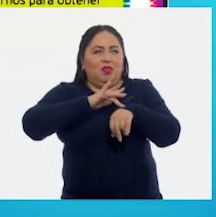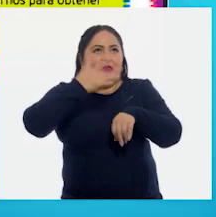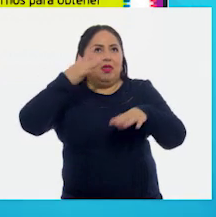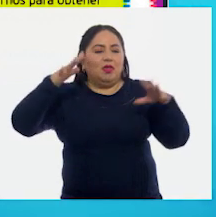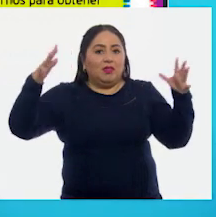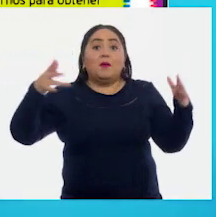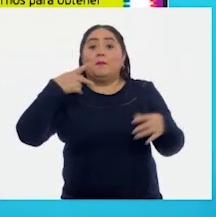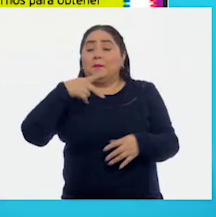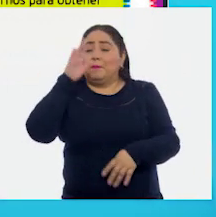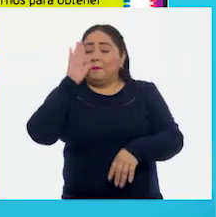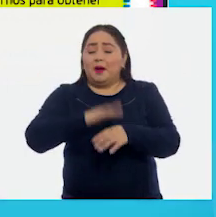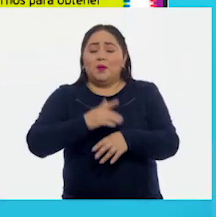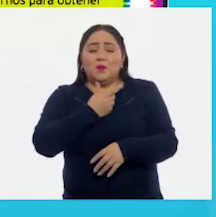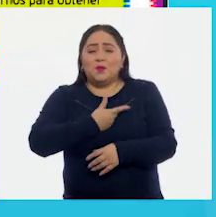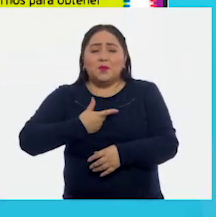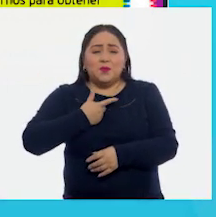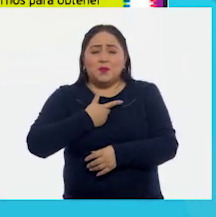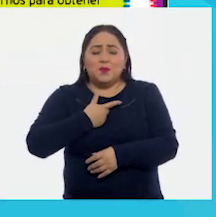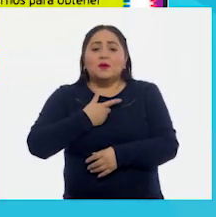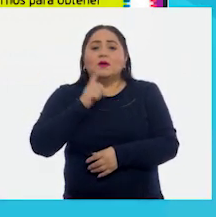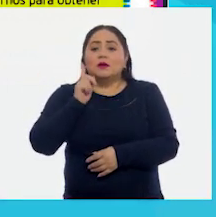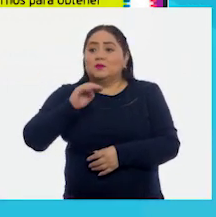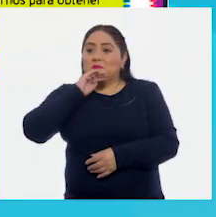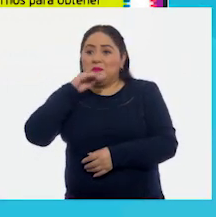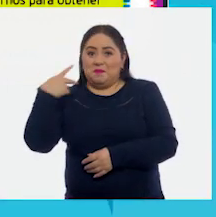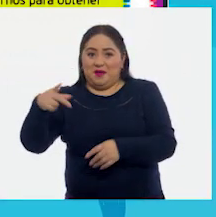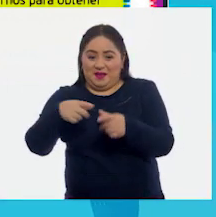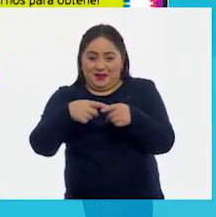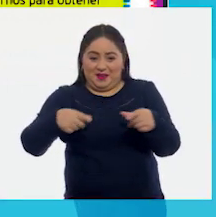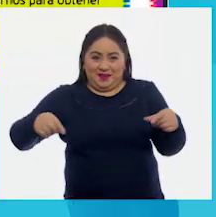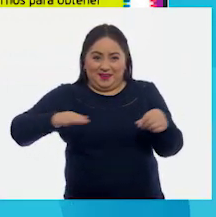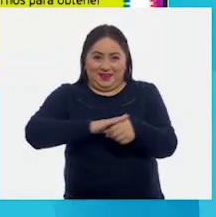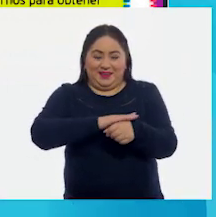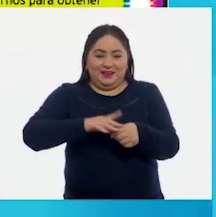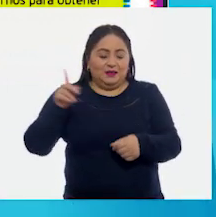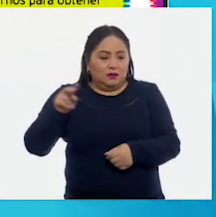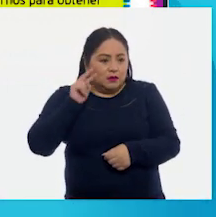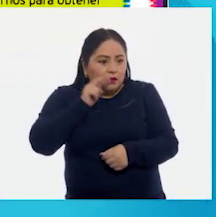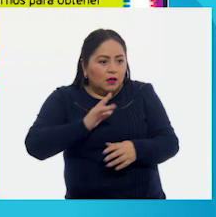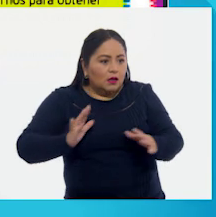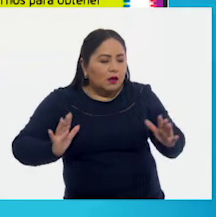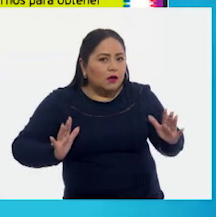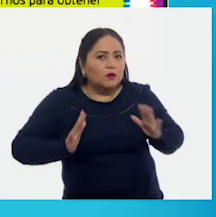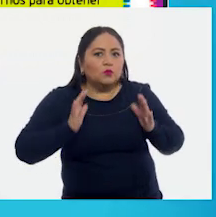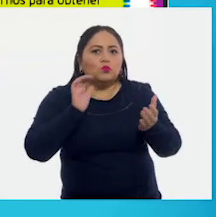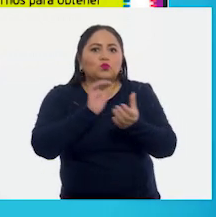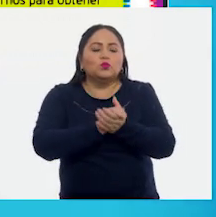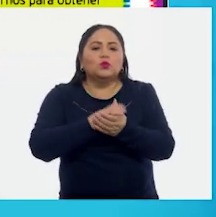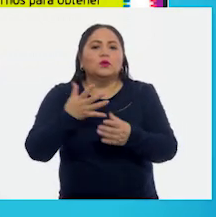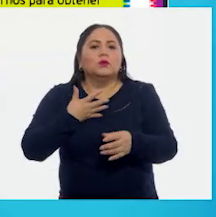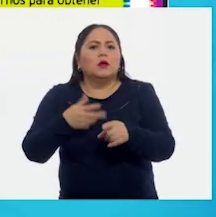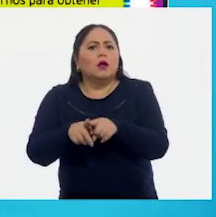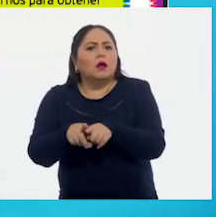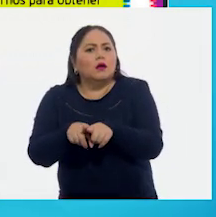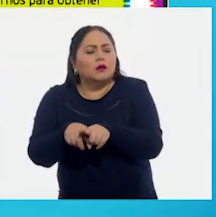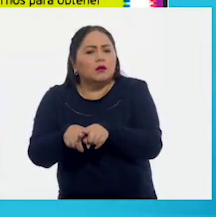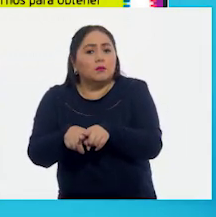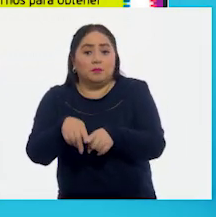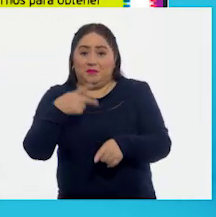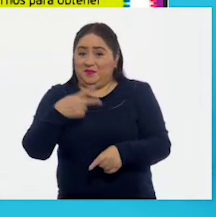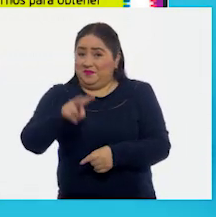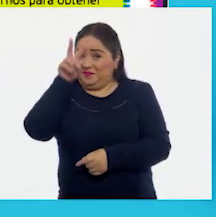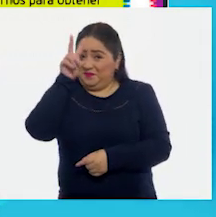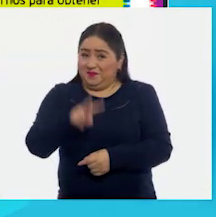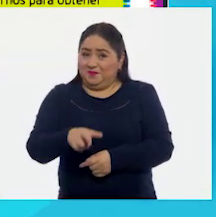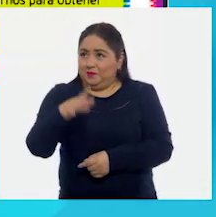más me gustó fue cuando la mamá de Aladino se sorprende al saber que su esposo tenía un hermano. Sí. La verdad